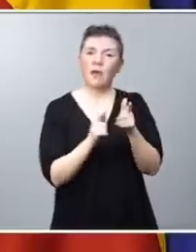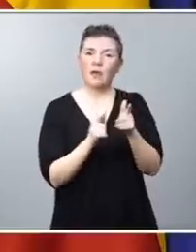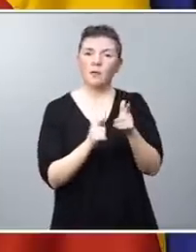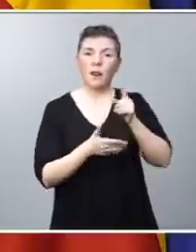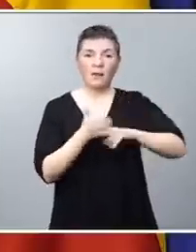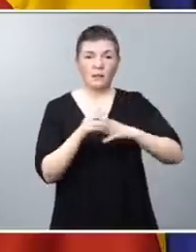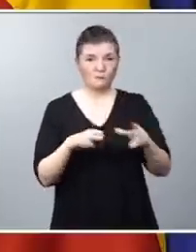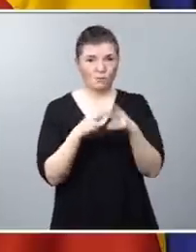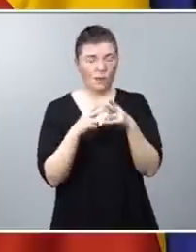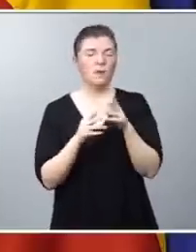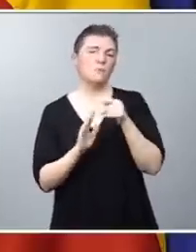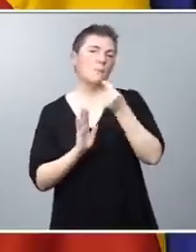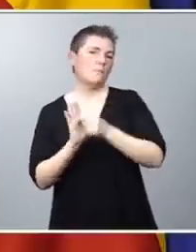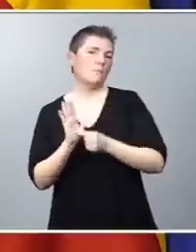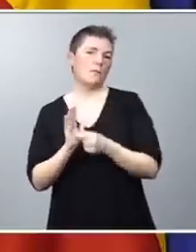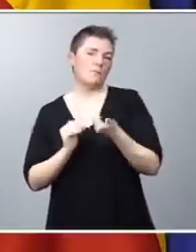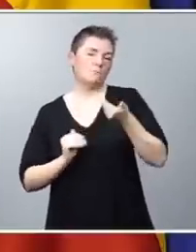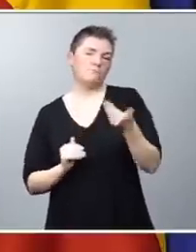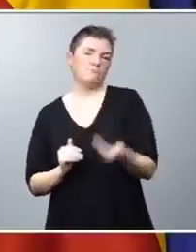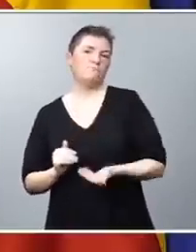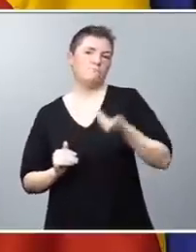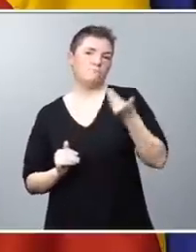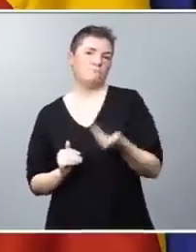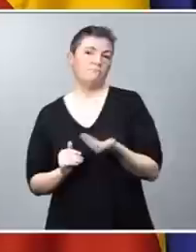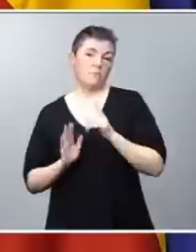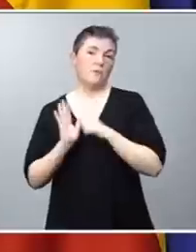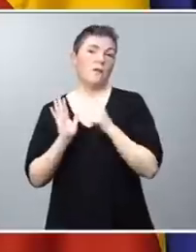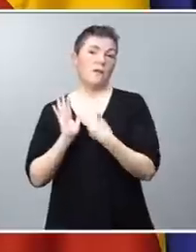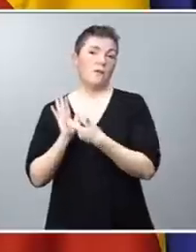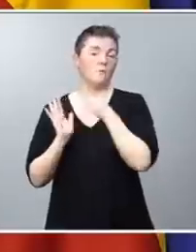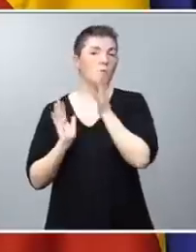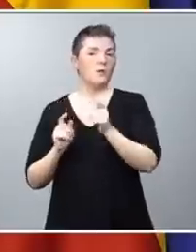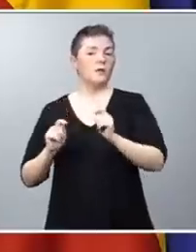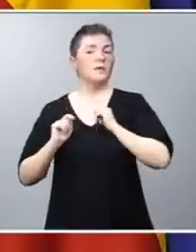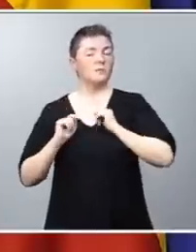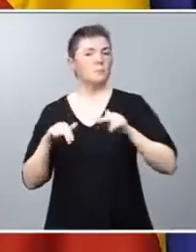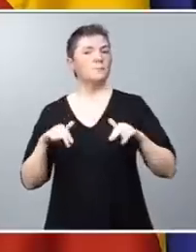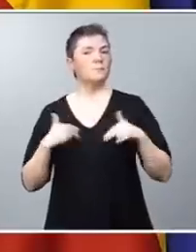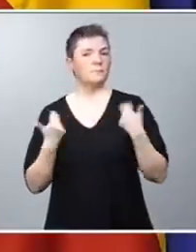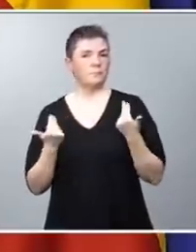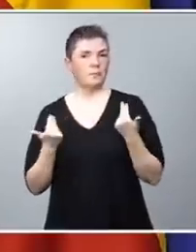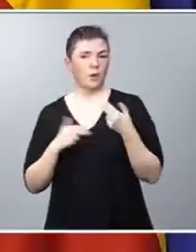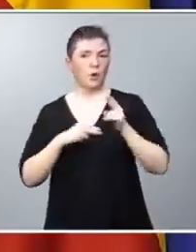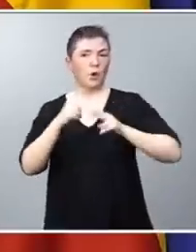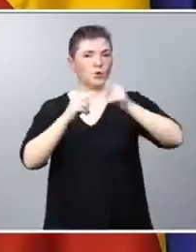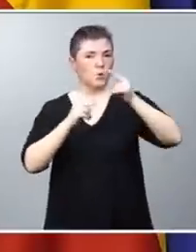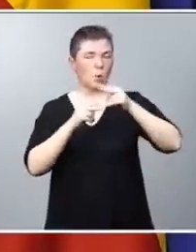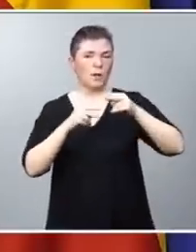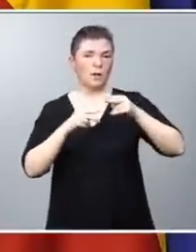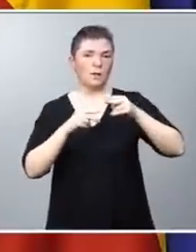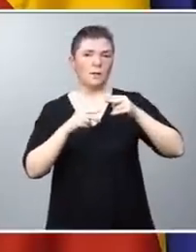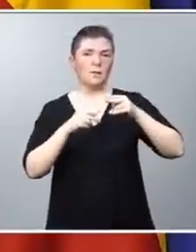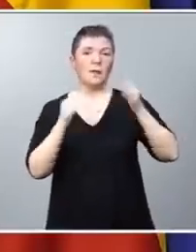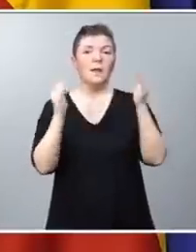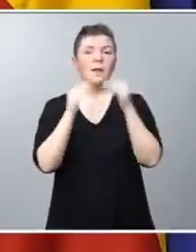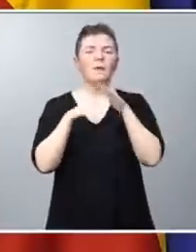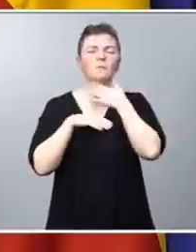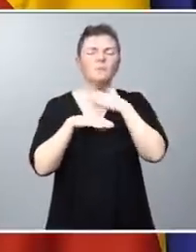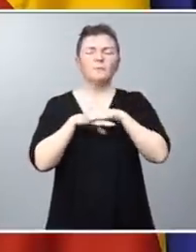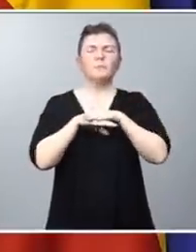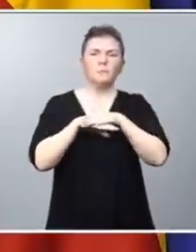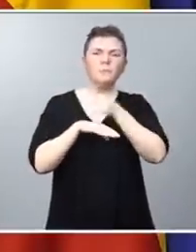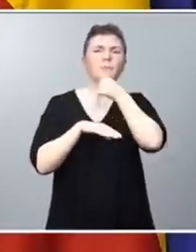es una medida fundamental dentro de la ley porque es lo que nos va a ir permitiendo construir un parque público